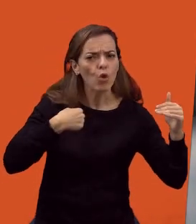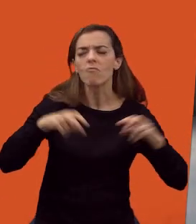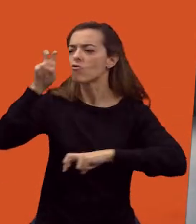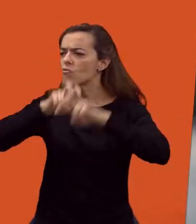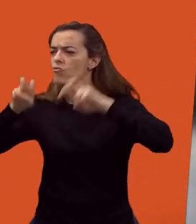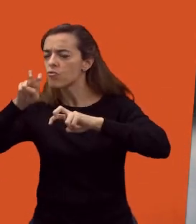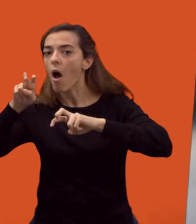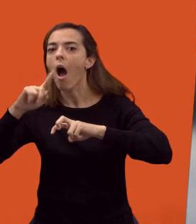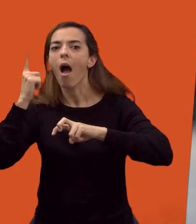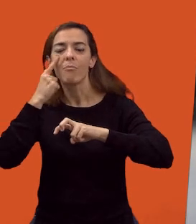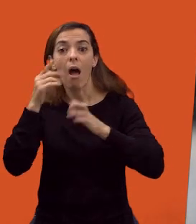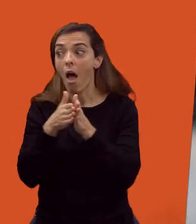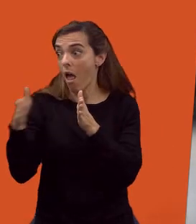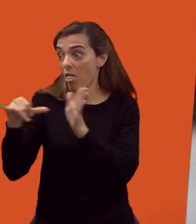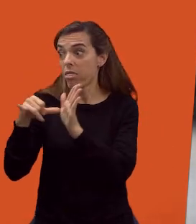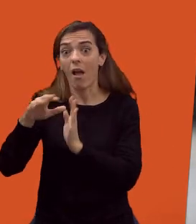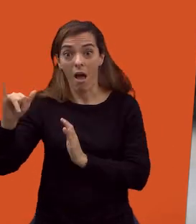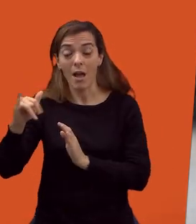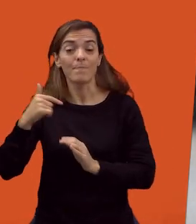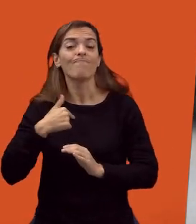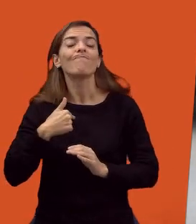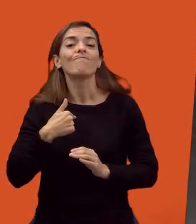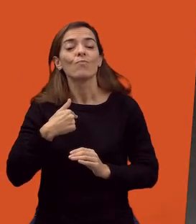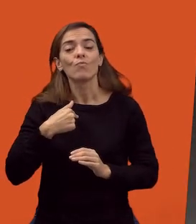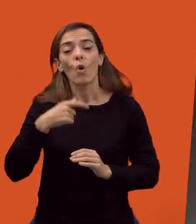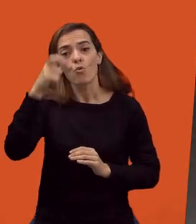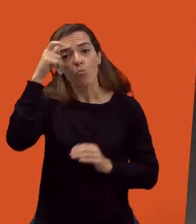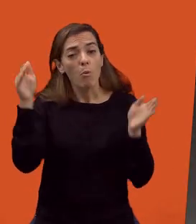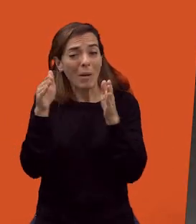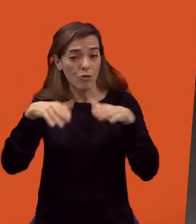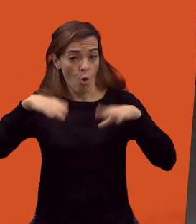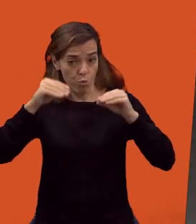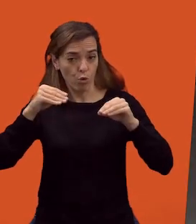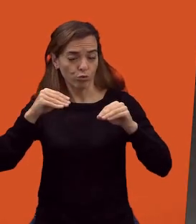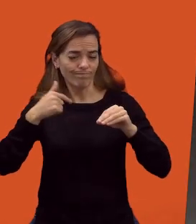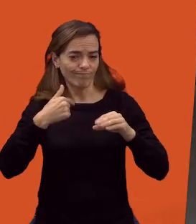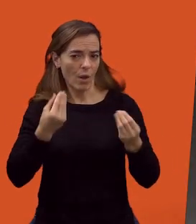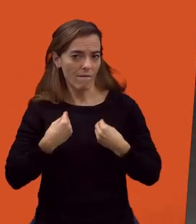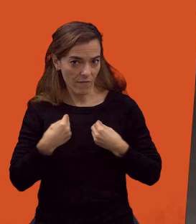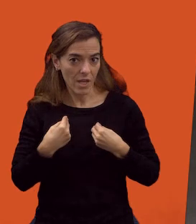sobre todo alrededor de donde vivo, que vivo en un pueblecito pequeño de Burgos,